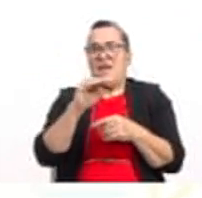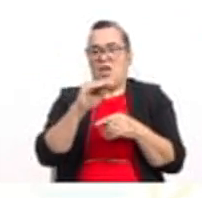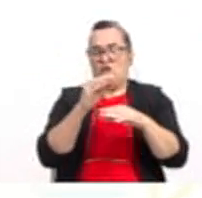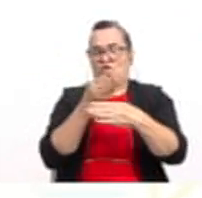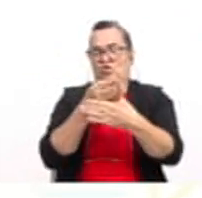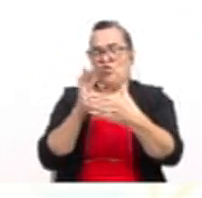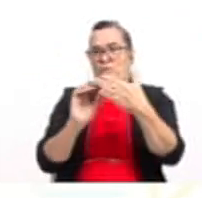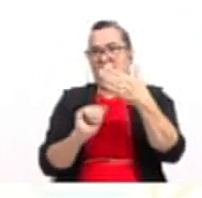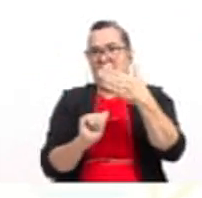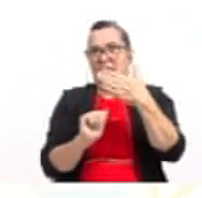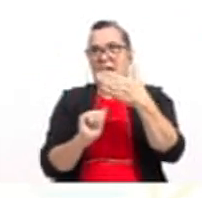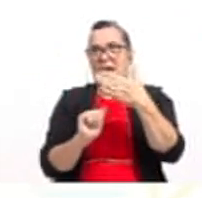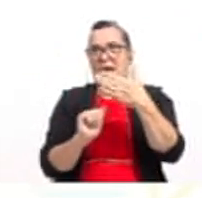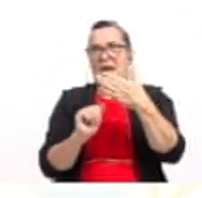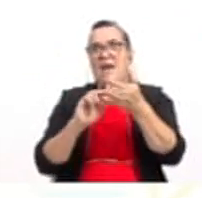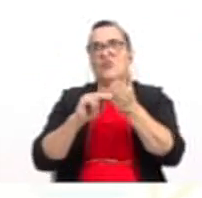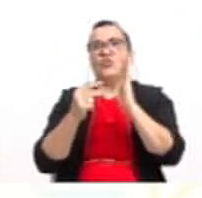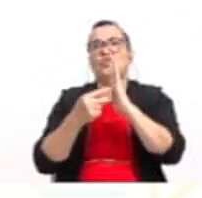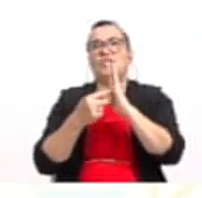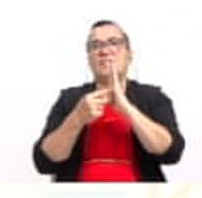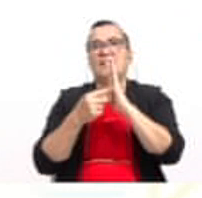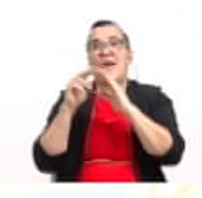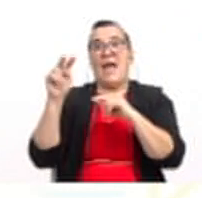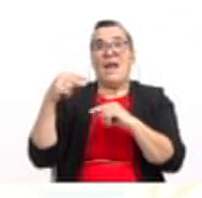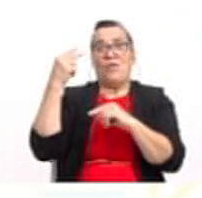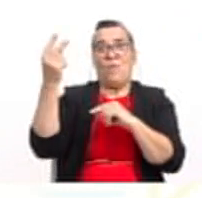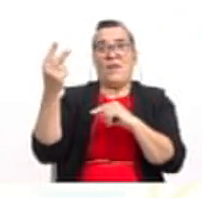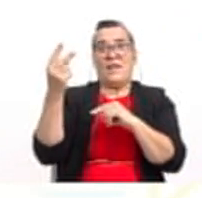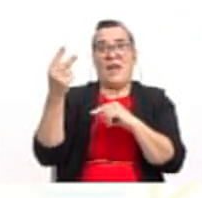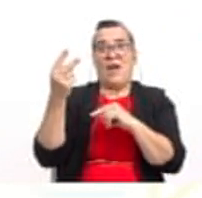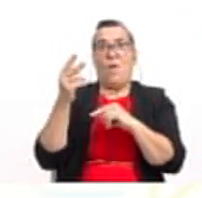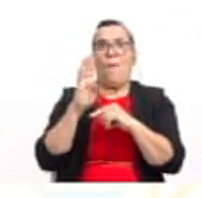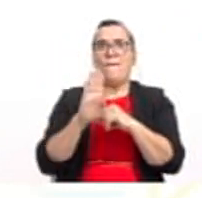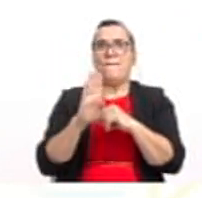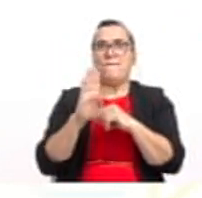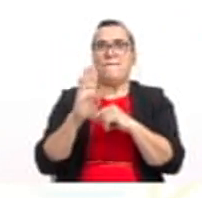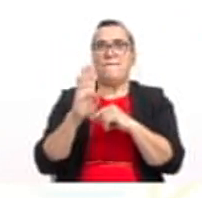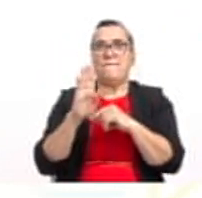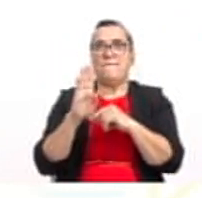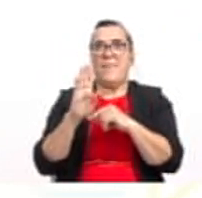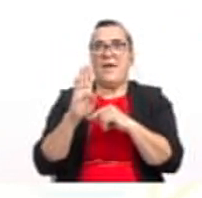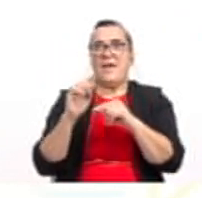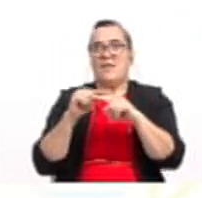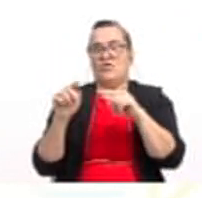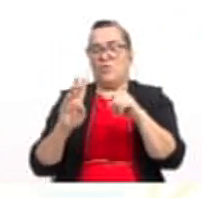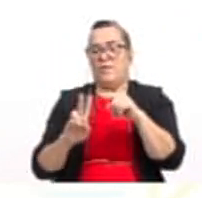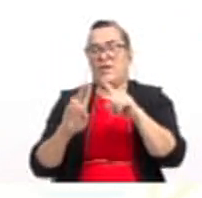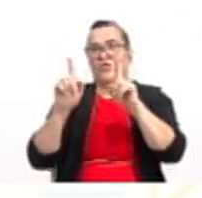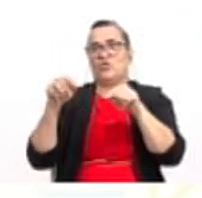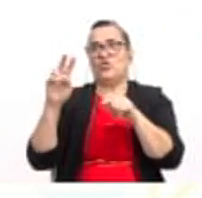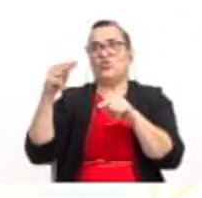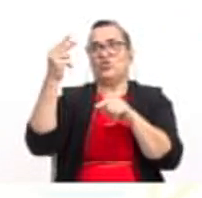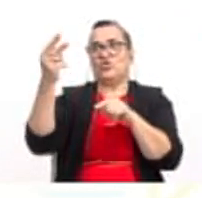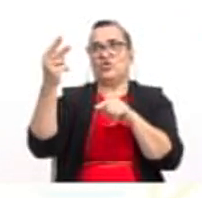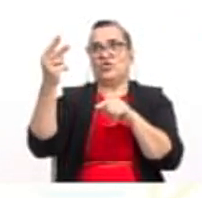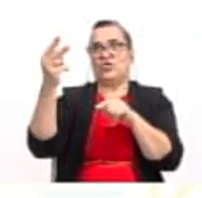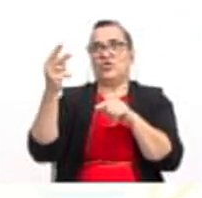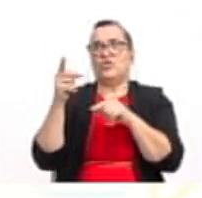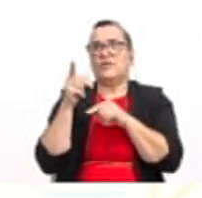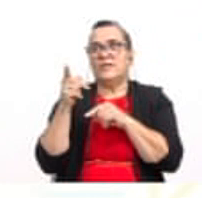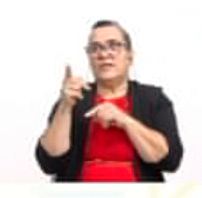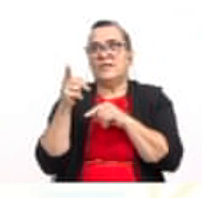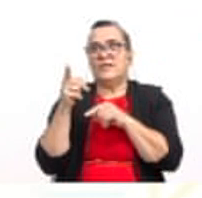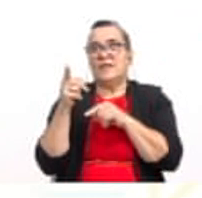sobre 2a. Entonces lo elevamos al cuadrado. Y obtenemos la siguiente expresión. f de x es igual a a